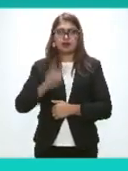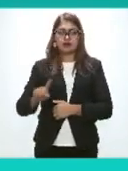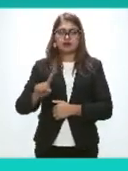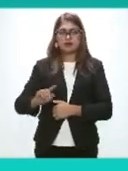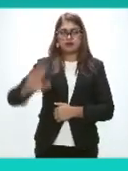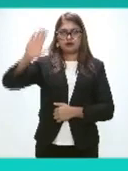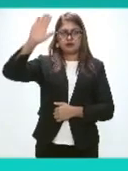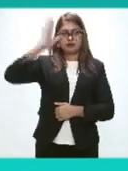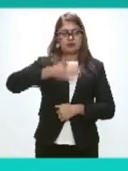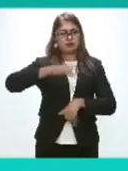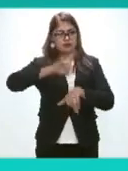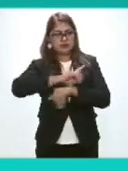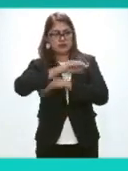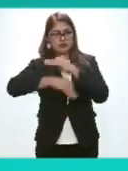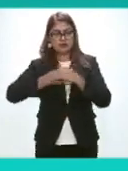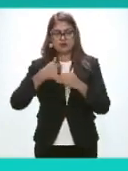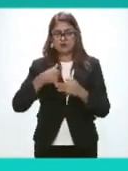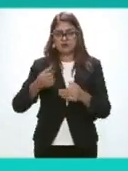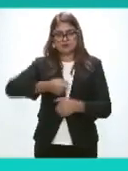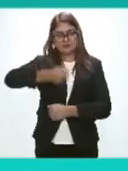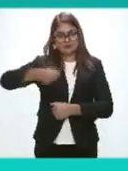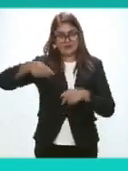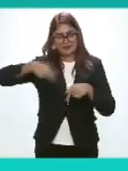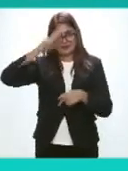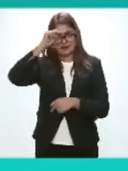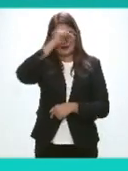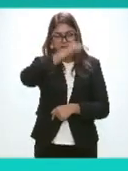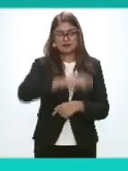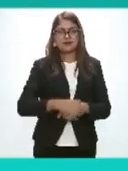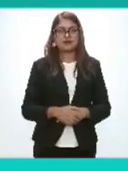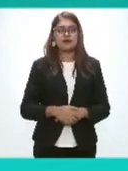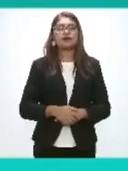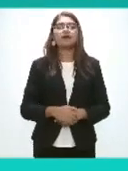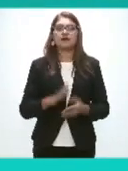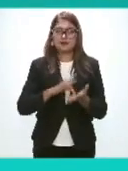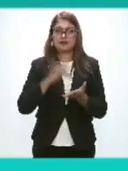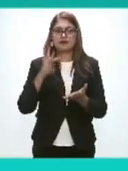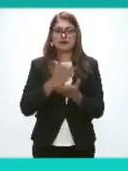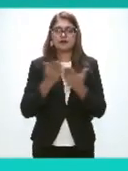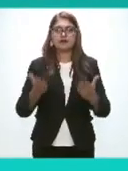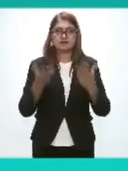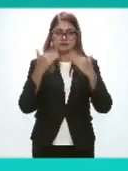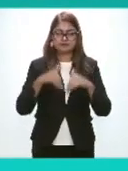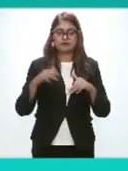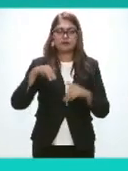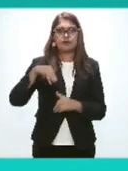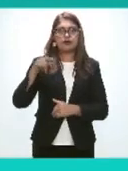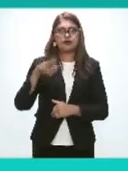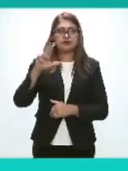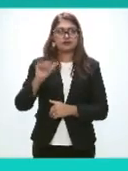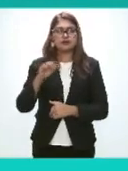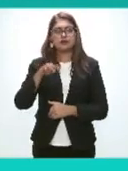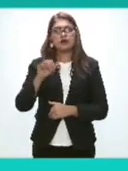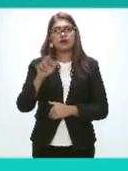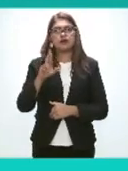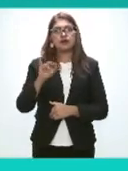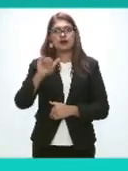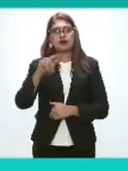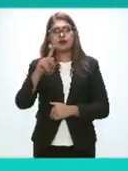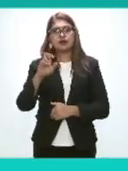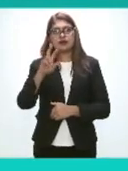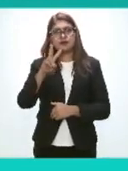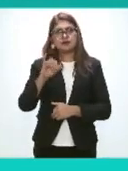Pasaríamos Saludos de Nayarit Gracias La maestra María Teresa Treviño Fernández De Nuevo León